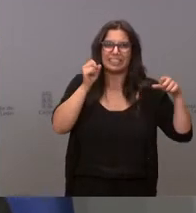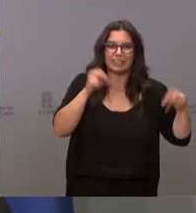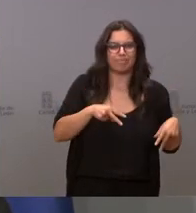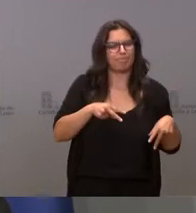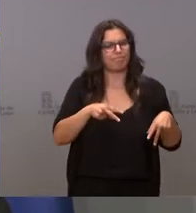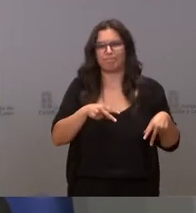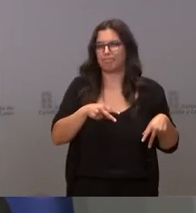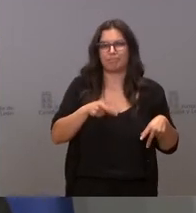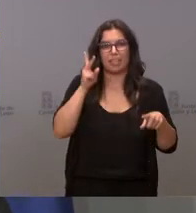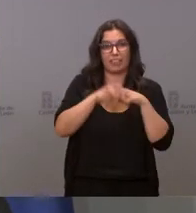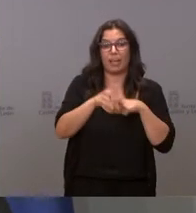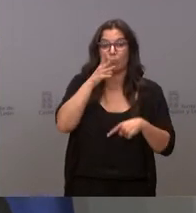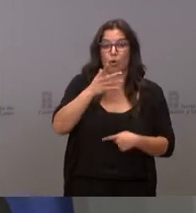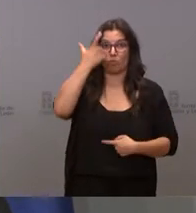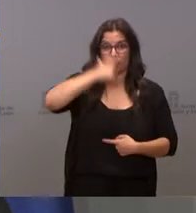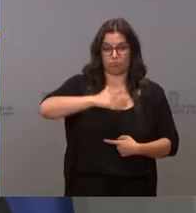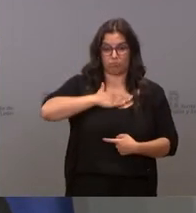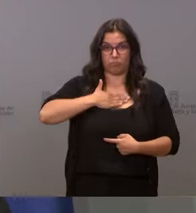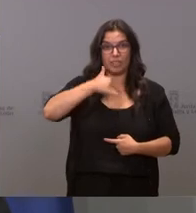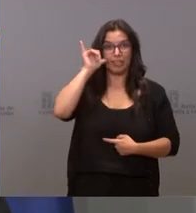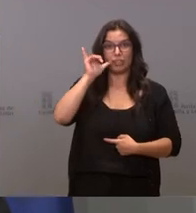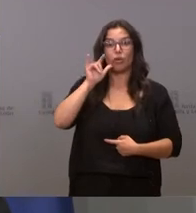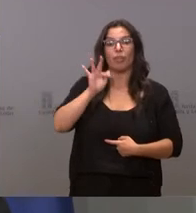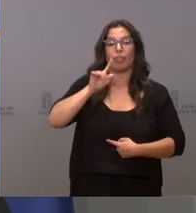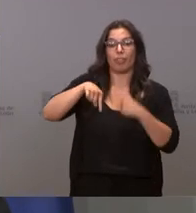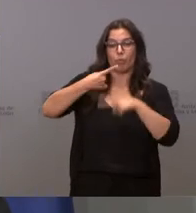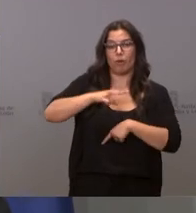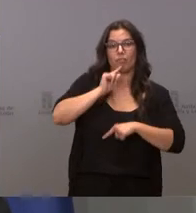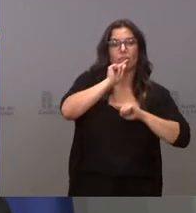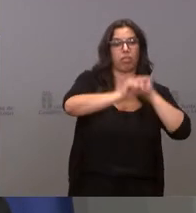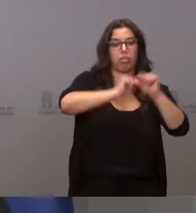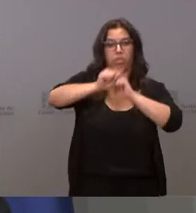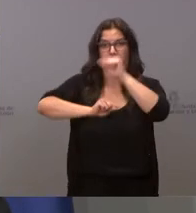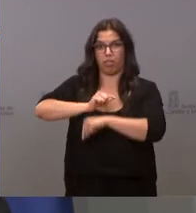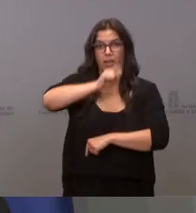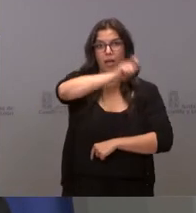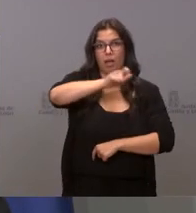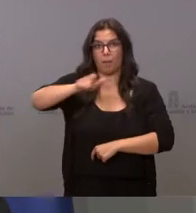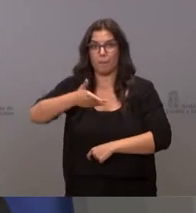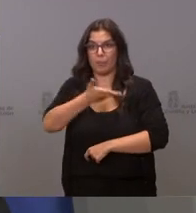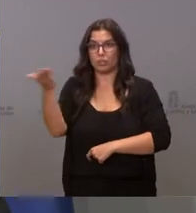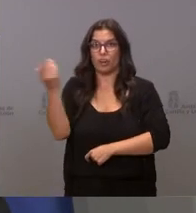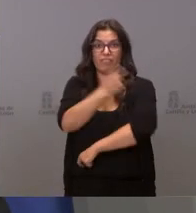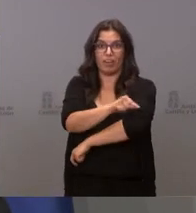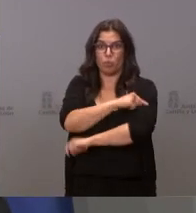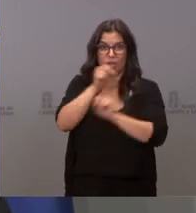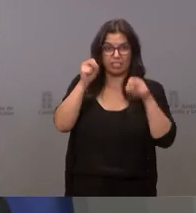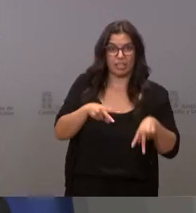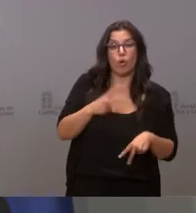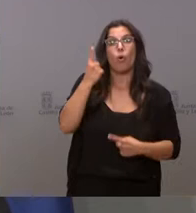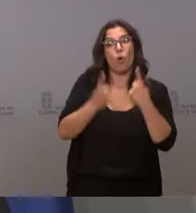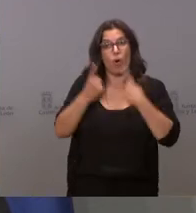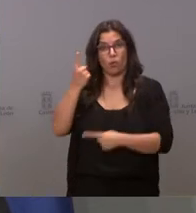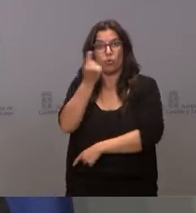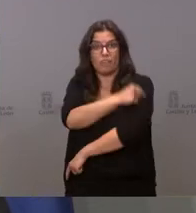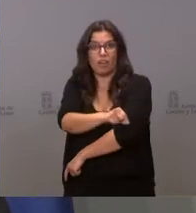porque no solo se ponen ellos en riesgo, sino que pueden poner en riesgo a personas no vacunadas o incluso a personas vacunadas, no